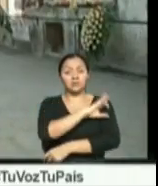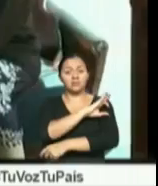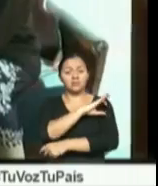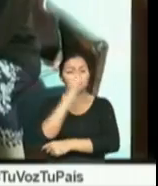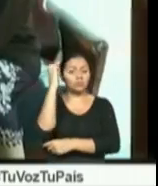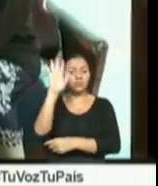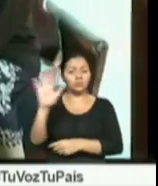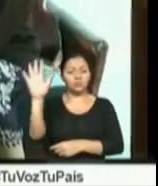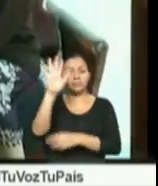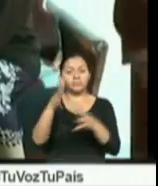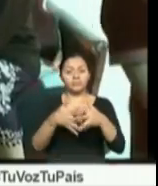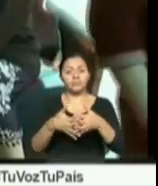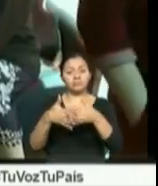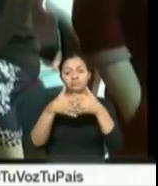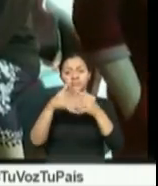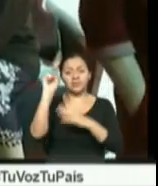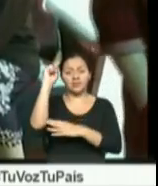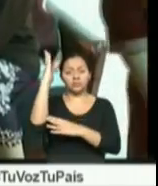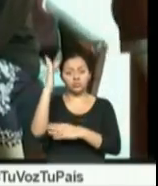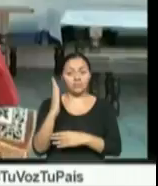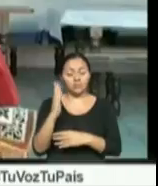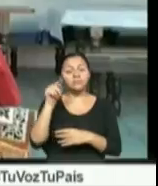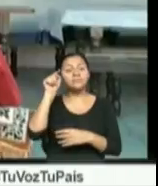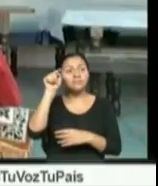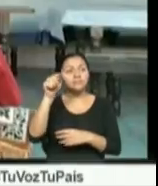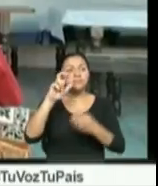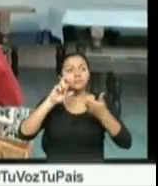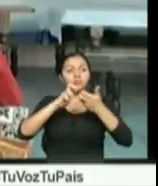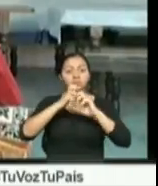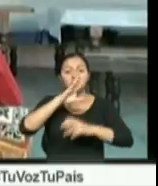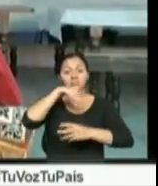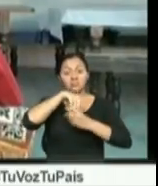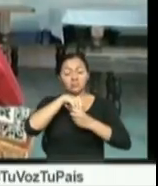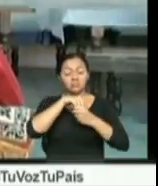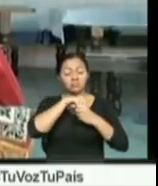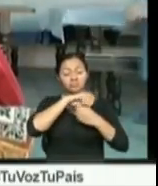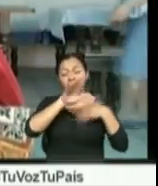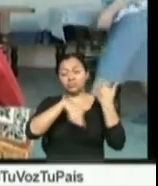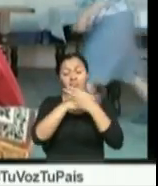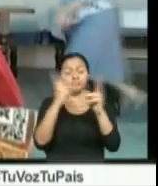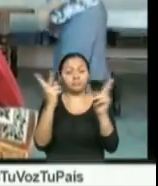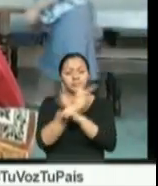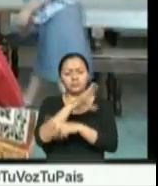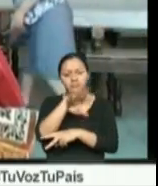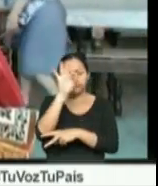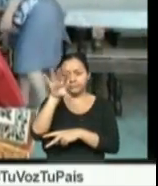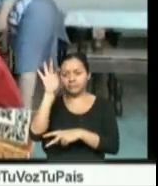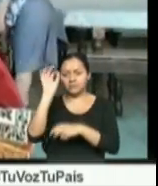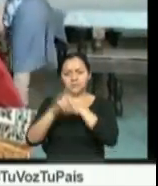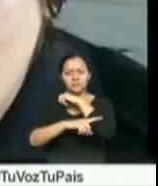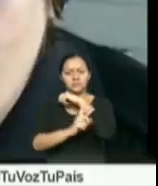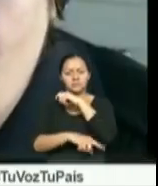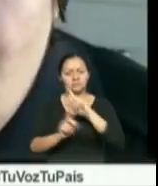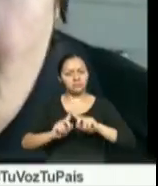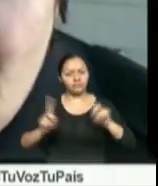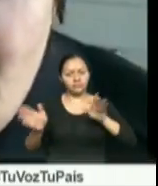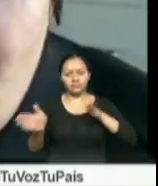Derechos Humanos. Reclaman que los responsables de la brutal operación sean individualmente identificados y sancionados.